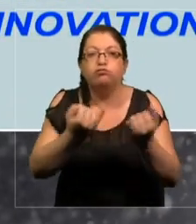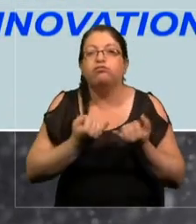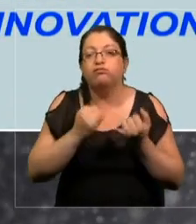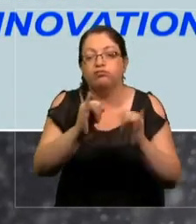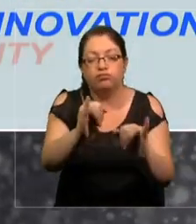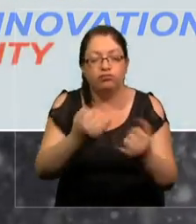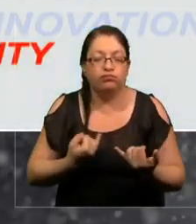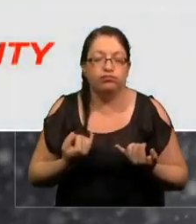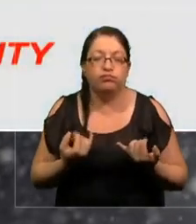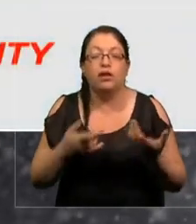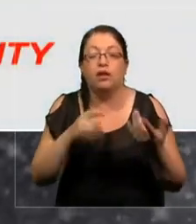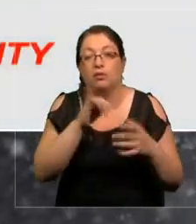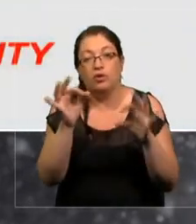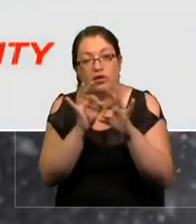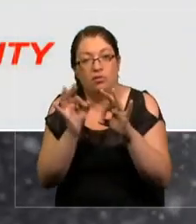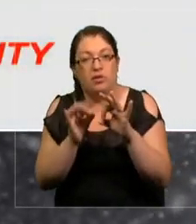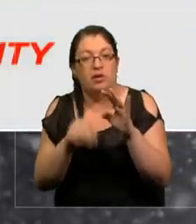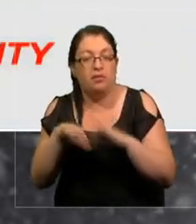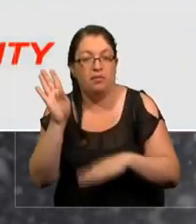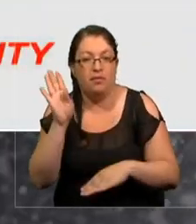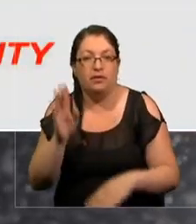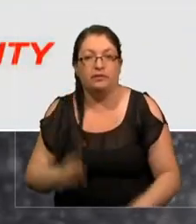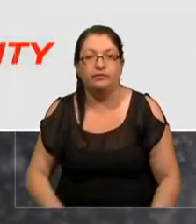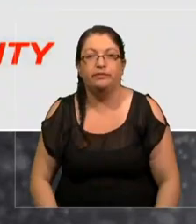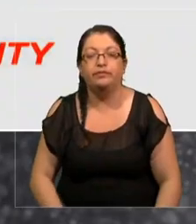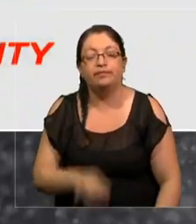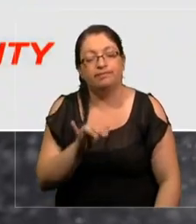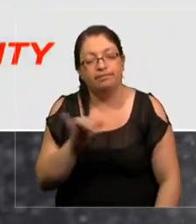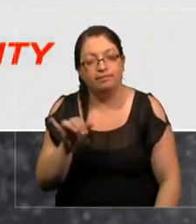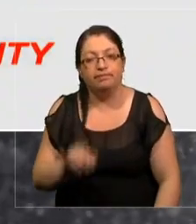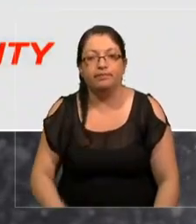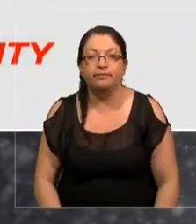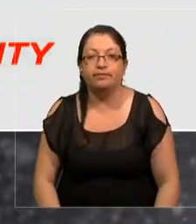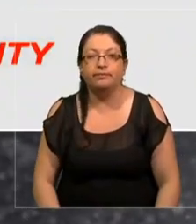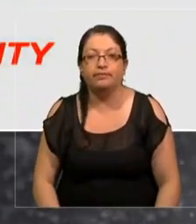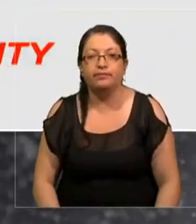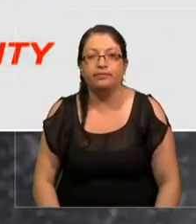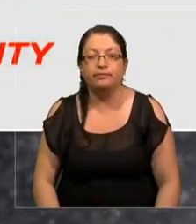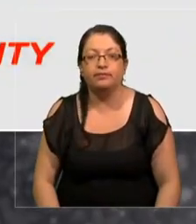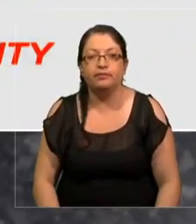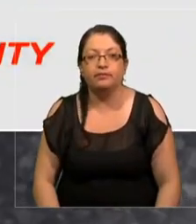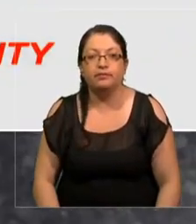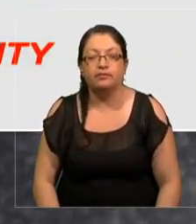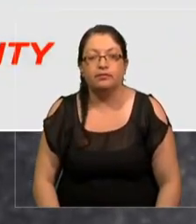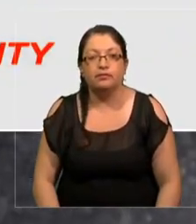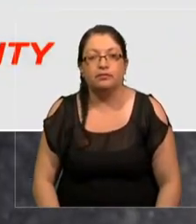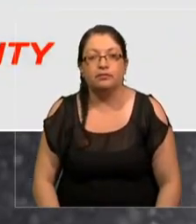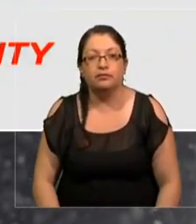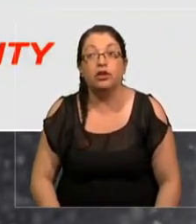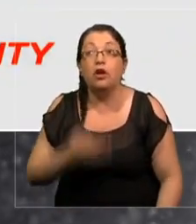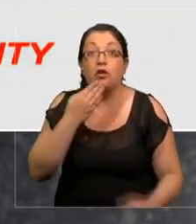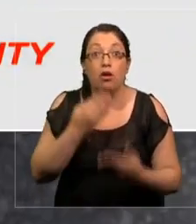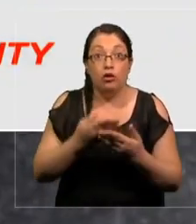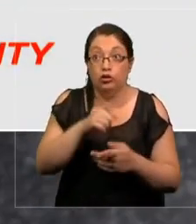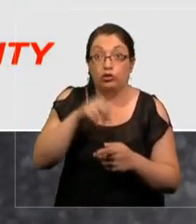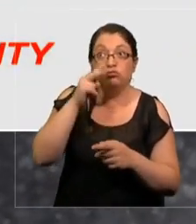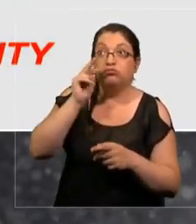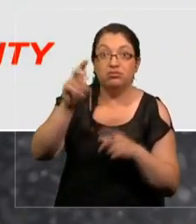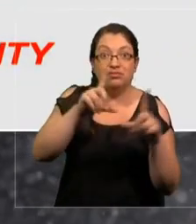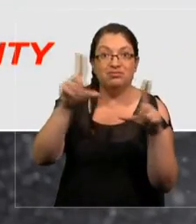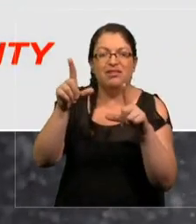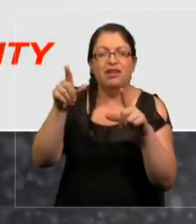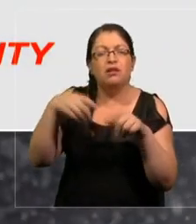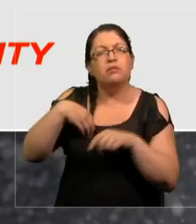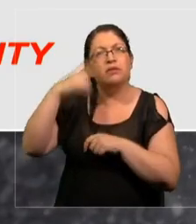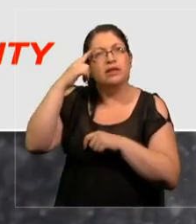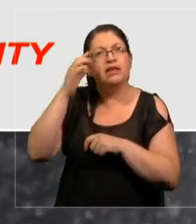Y les voy a explicar más esto, más adelante. Pero la lección que aprendemos al ver esto y pensando sobre